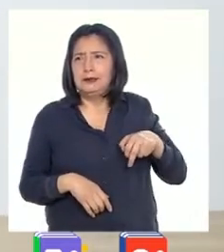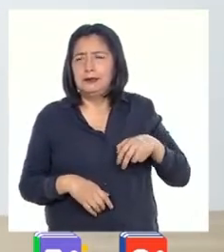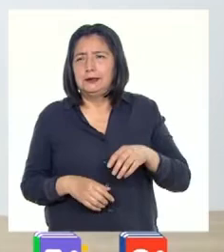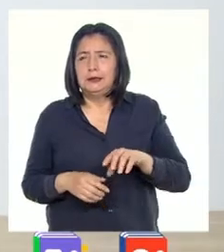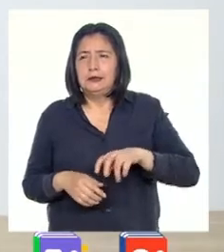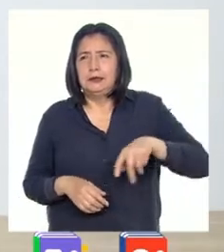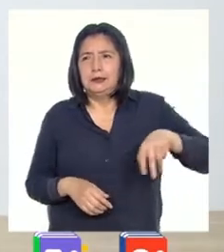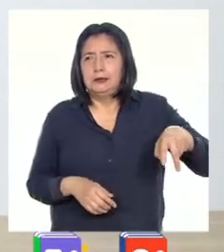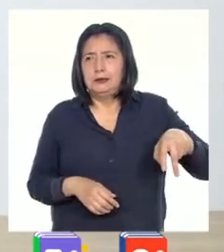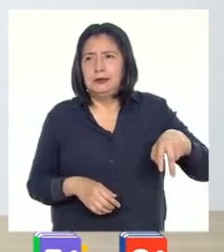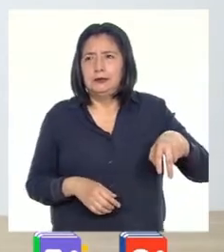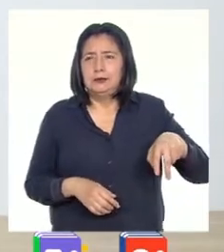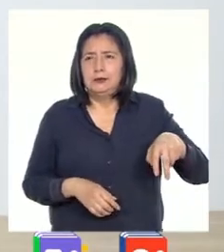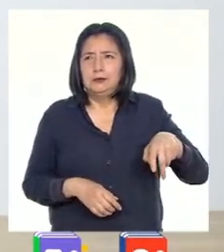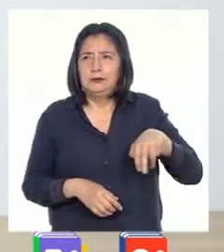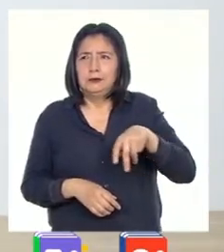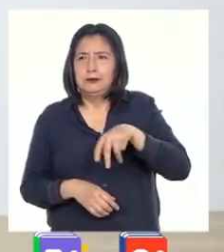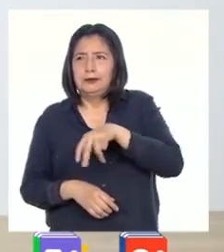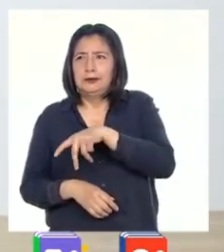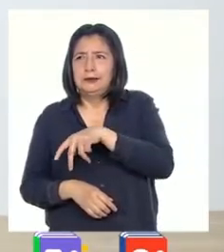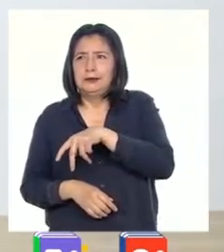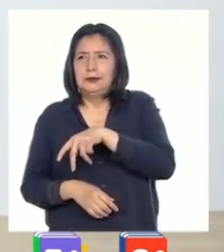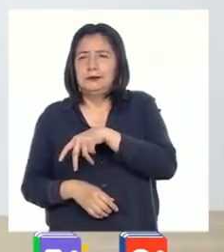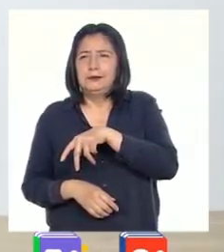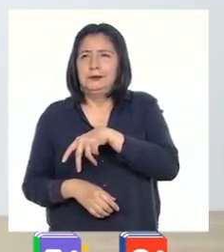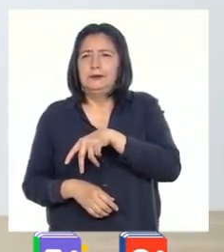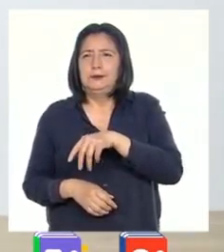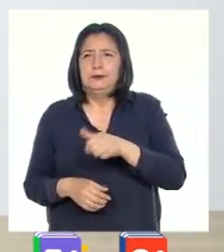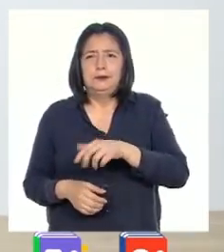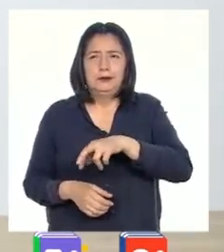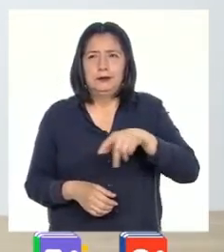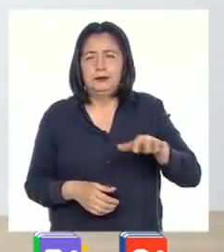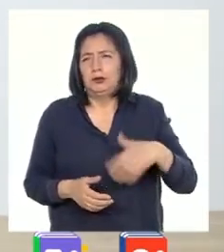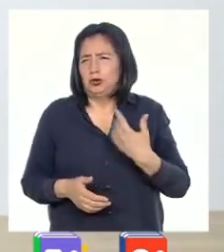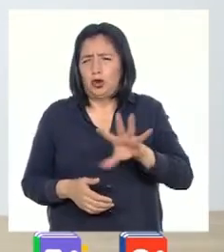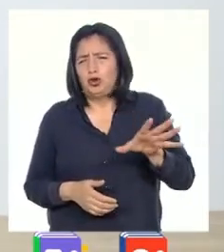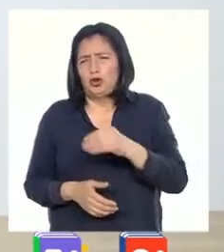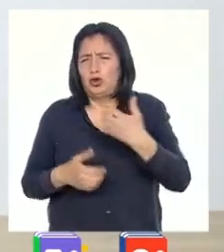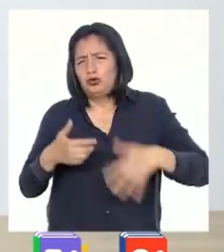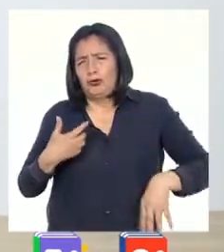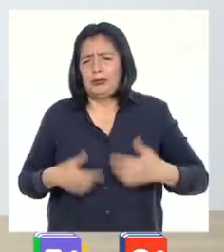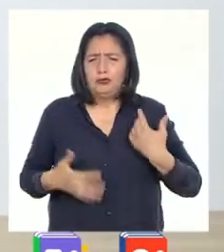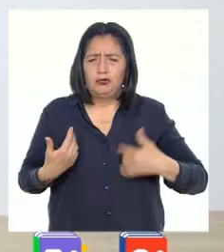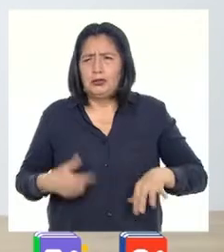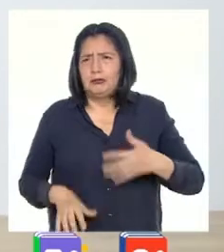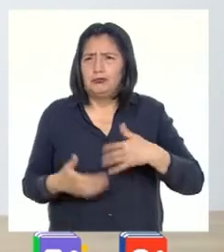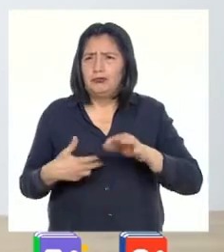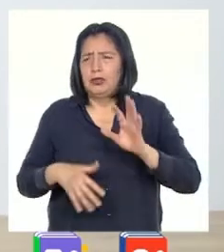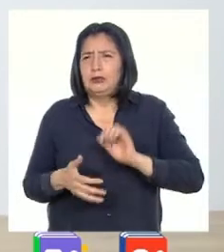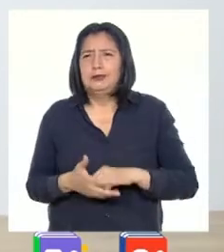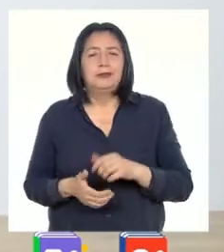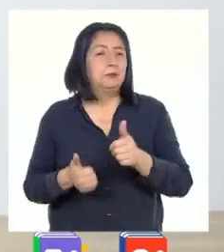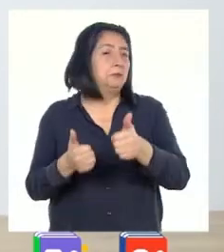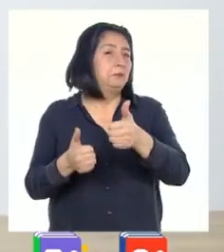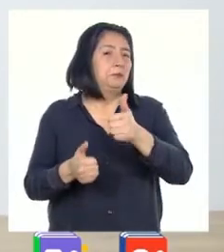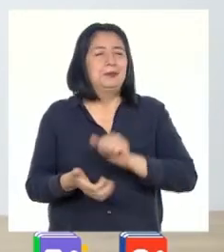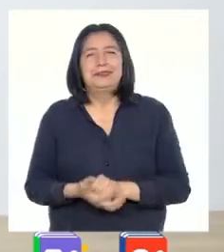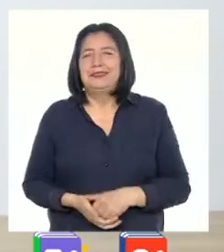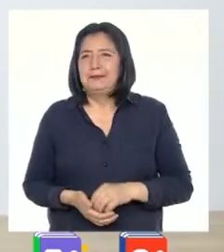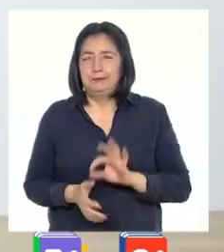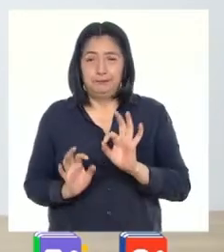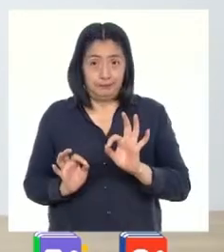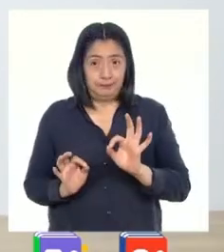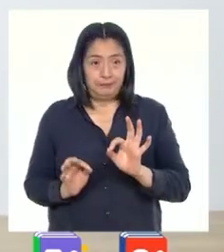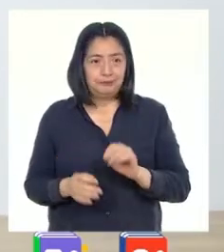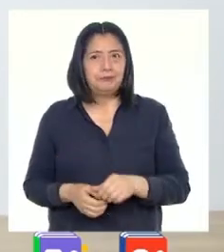De costado. Al otro lado. De lado. Suelta todo. Suelta todo. Eso es. Muy